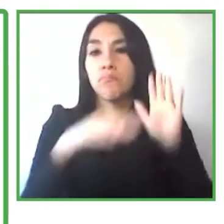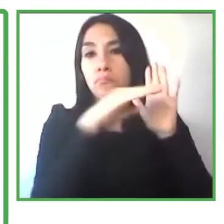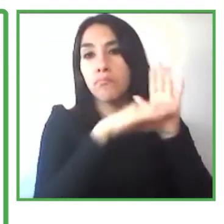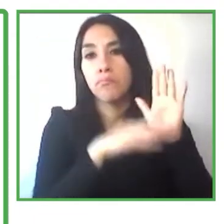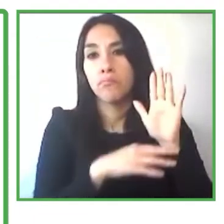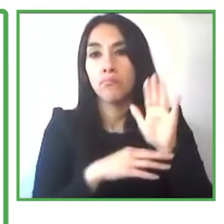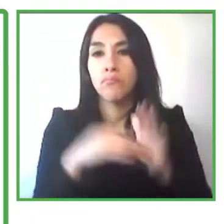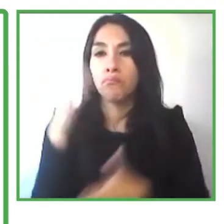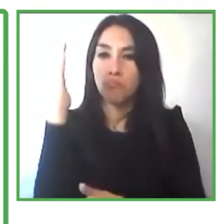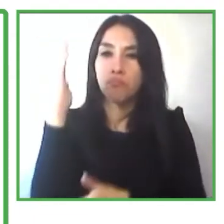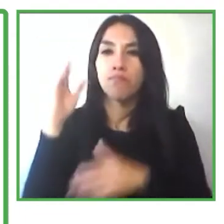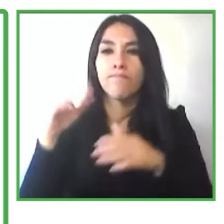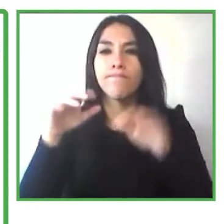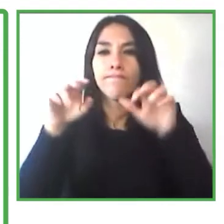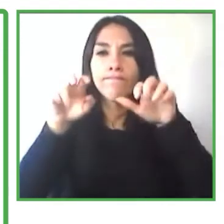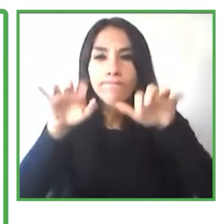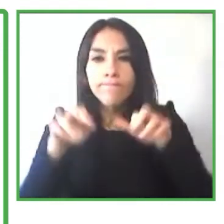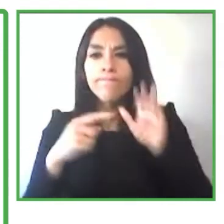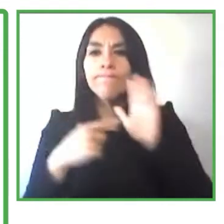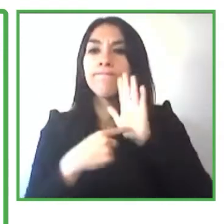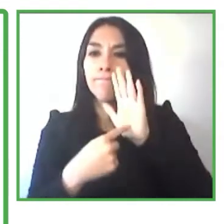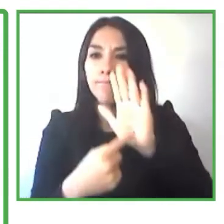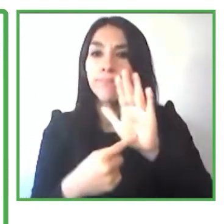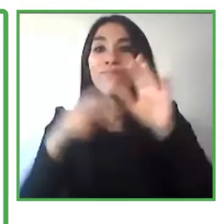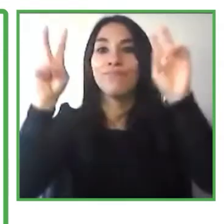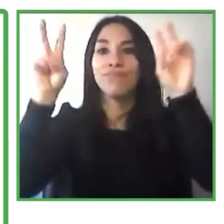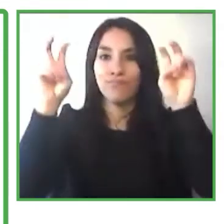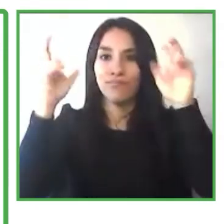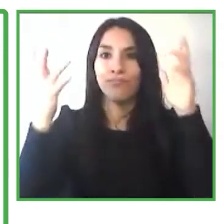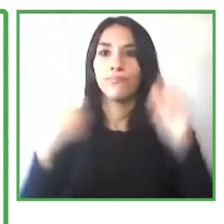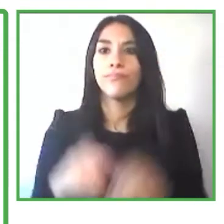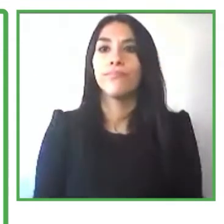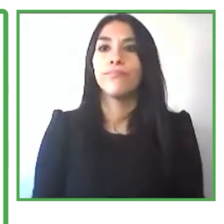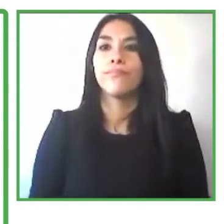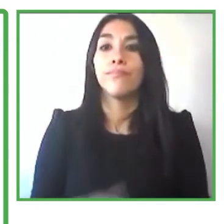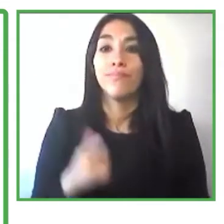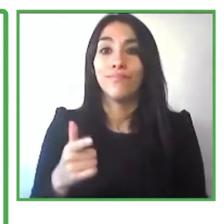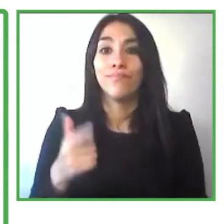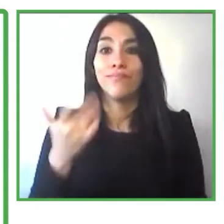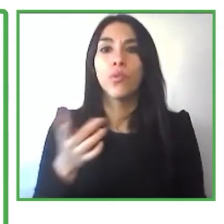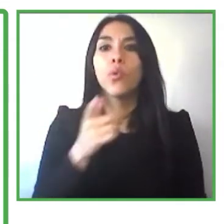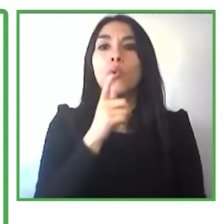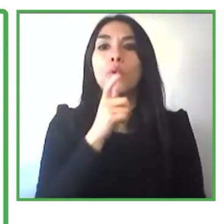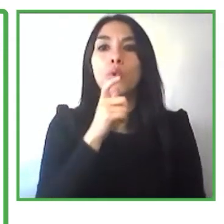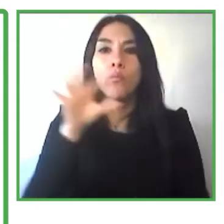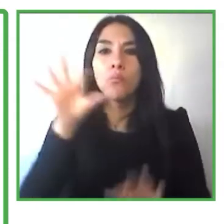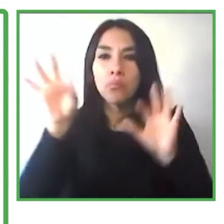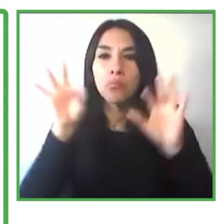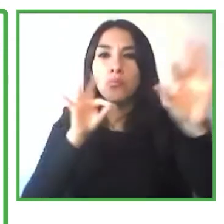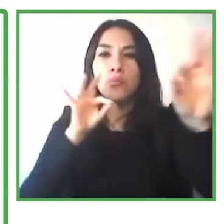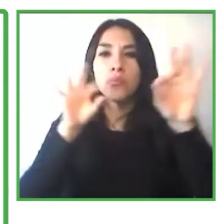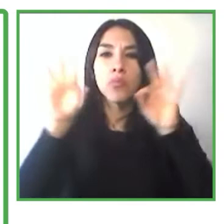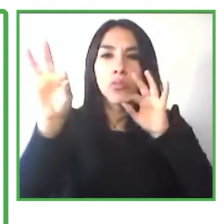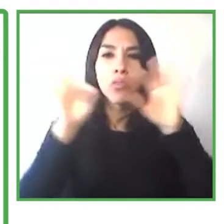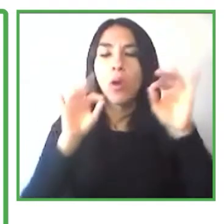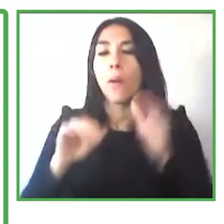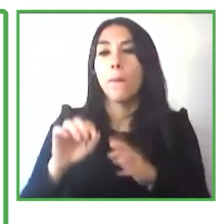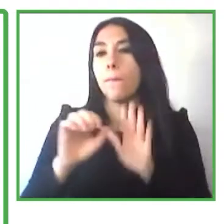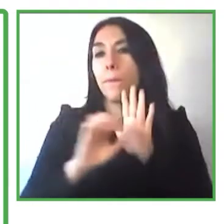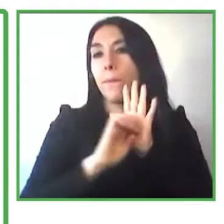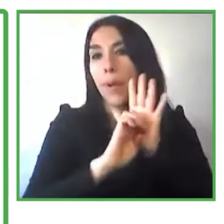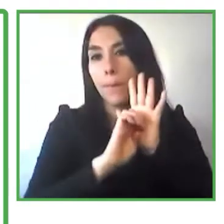de temas esta red intenta abordar tenemos acá dejar a nadie fuera de línea